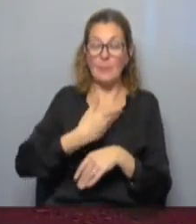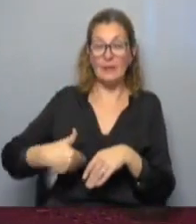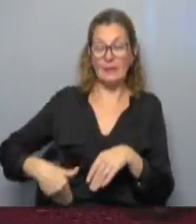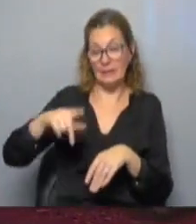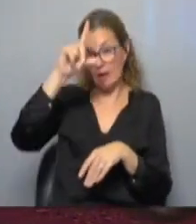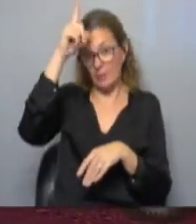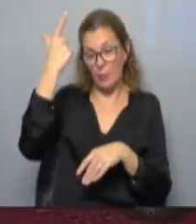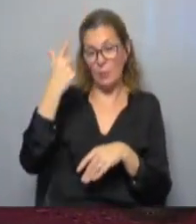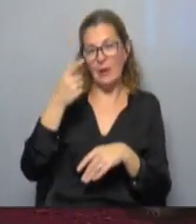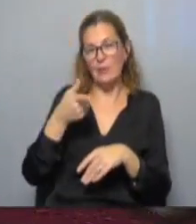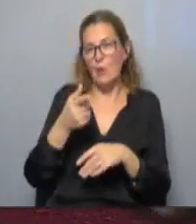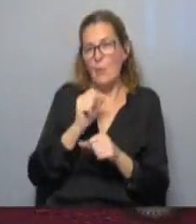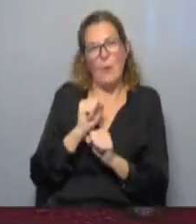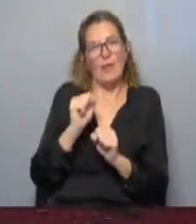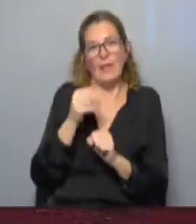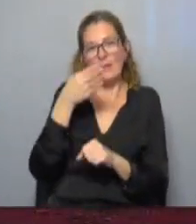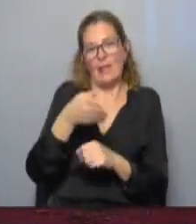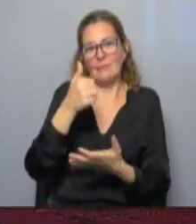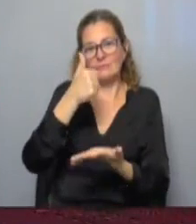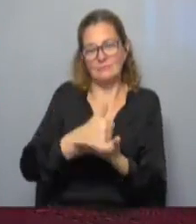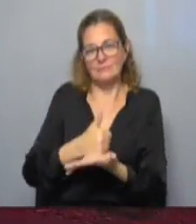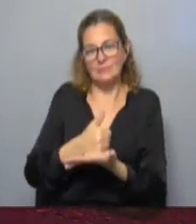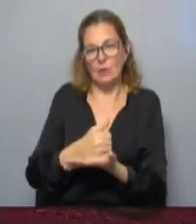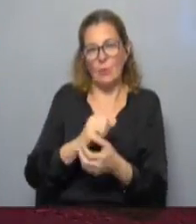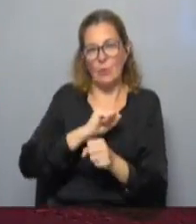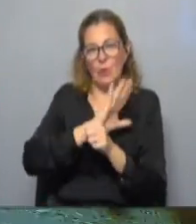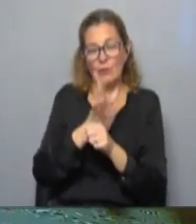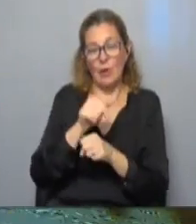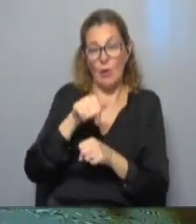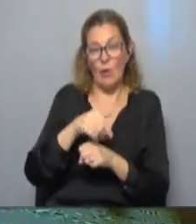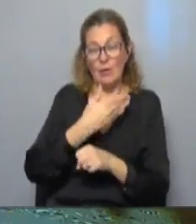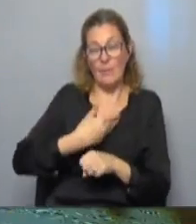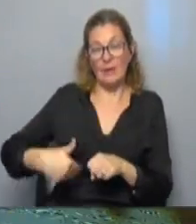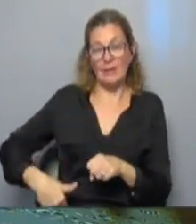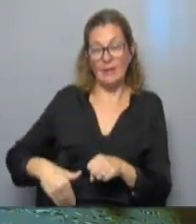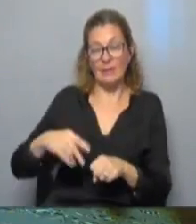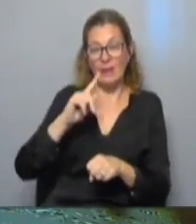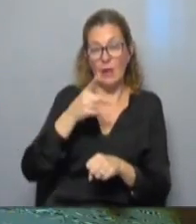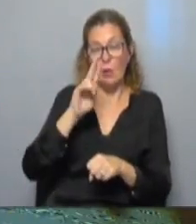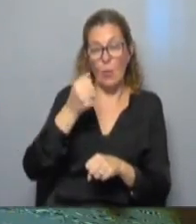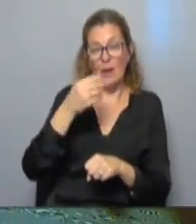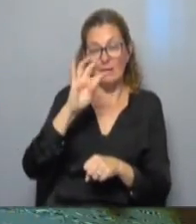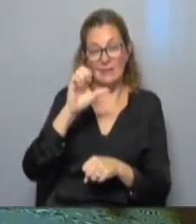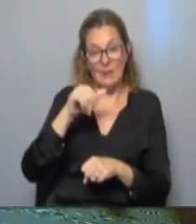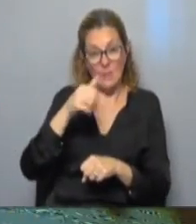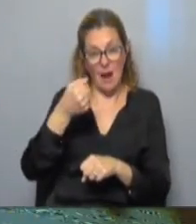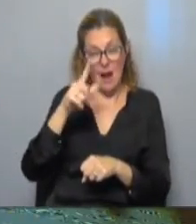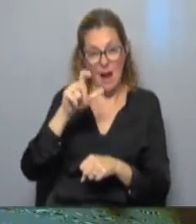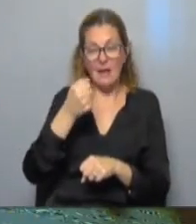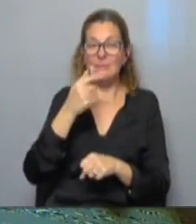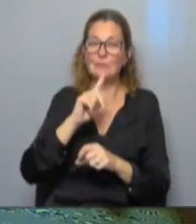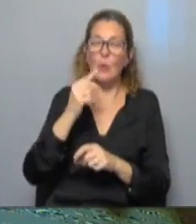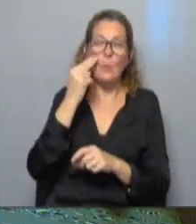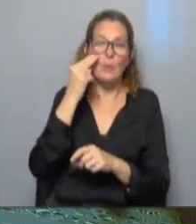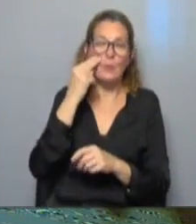de la república por razones obvias no va a poder estar presente con COVID hoy el presidente de Guatemala Alejandro Giammattei también anunció que